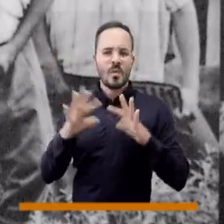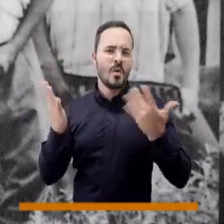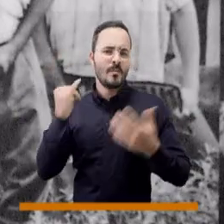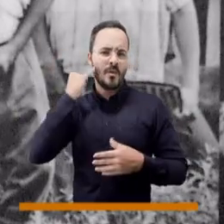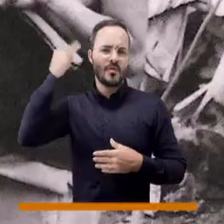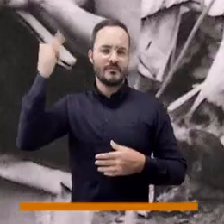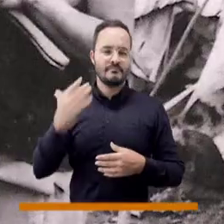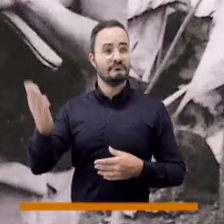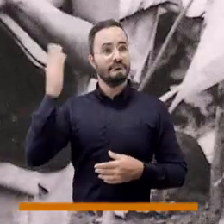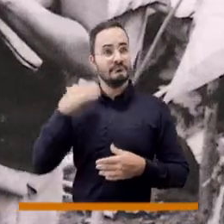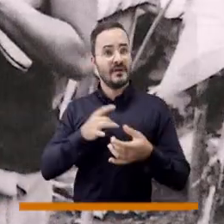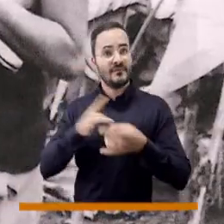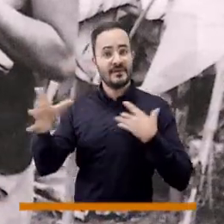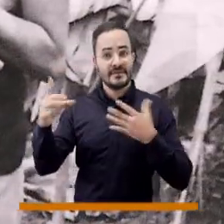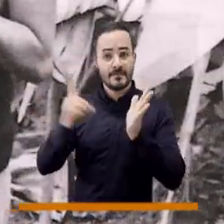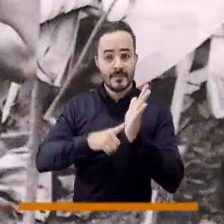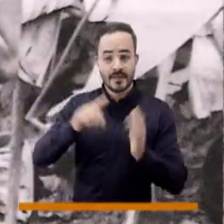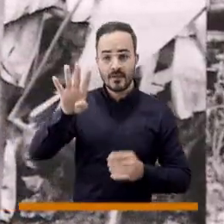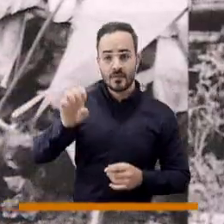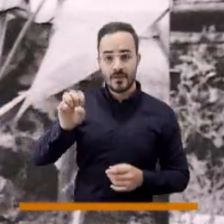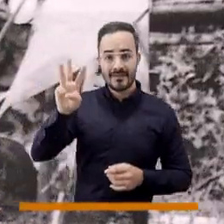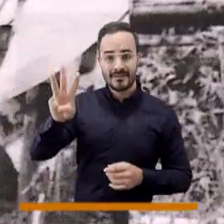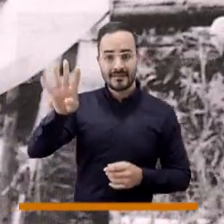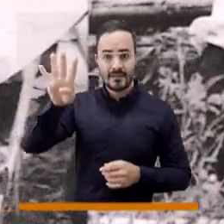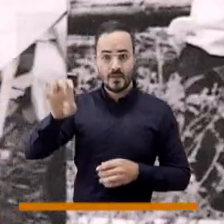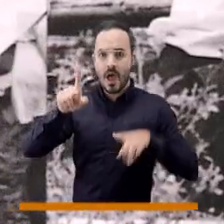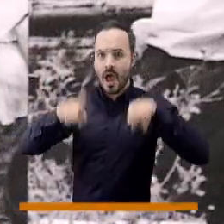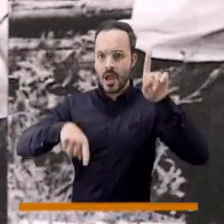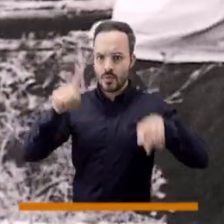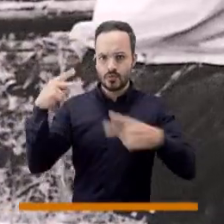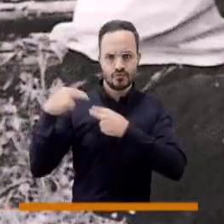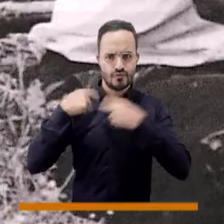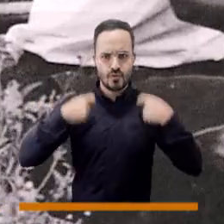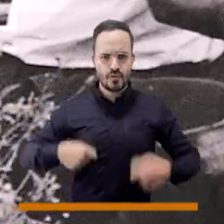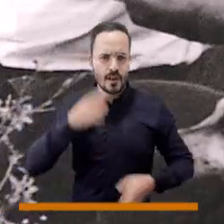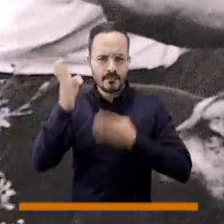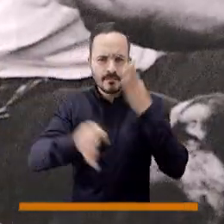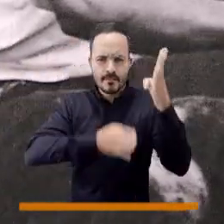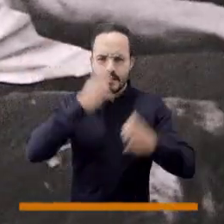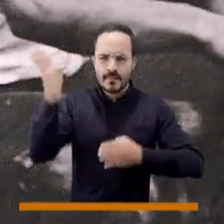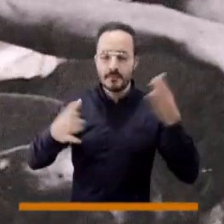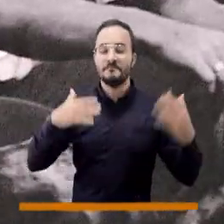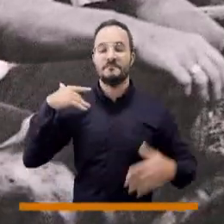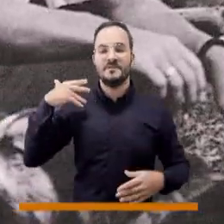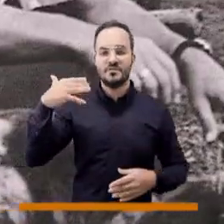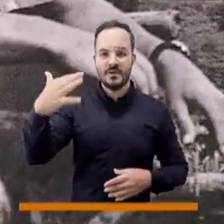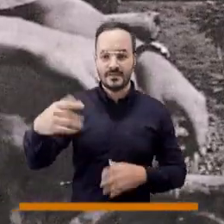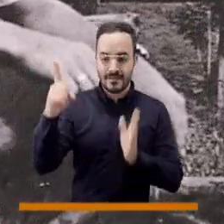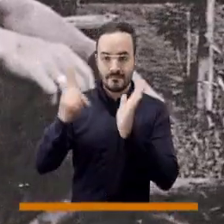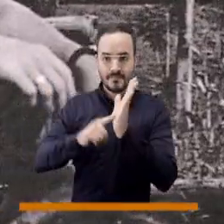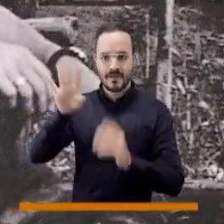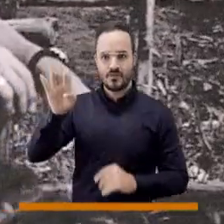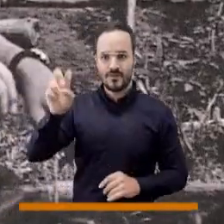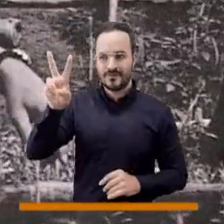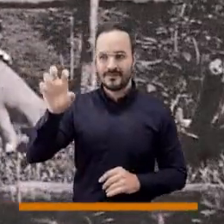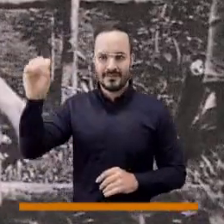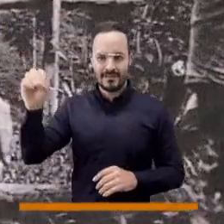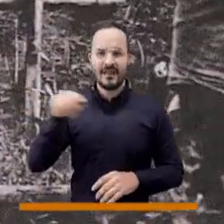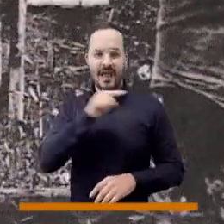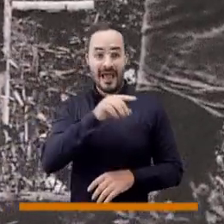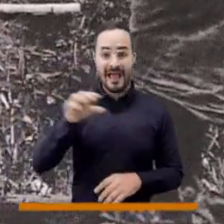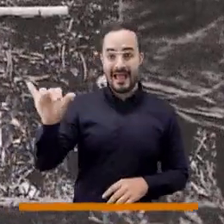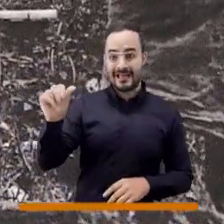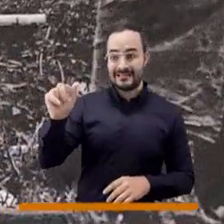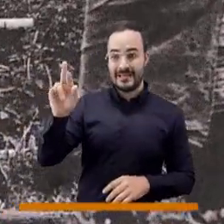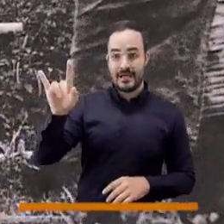70 que se trasladó de yarumal a este lugar muchos de estos elementos llegaron en